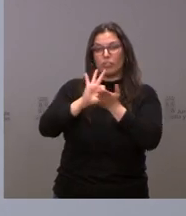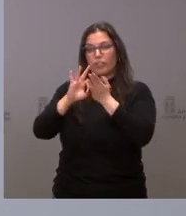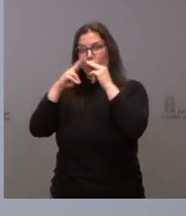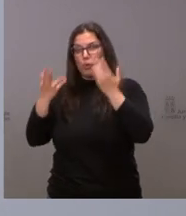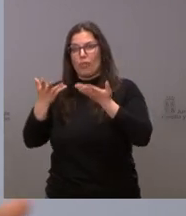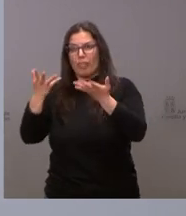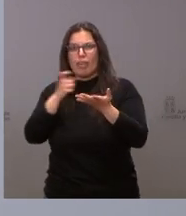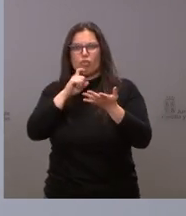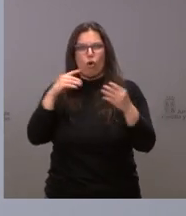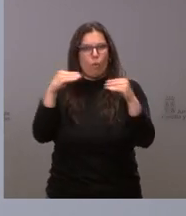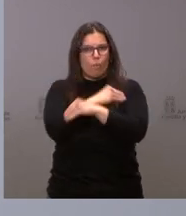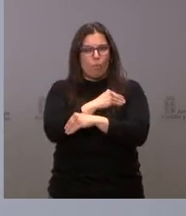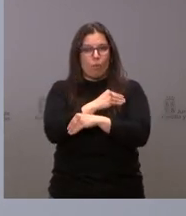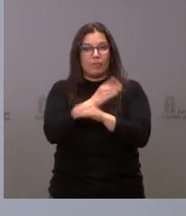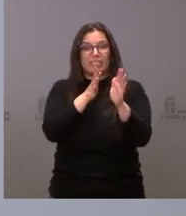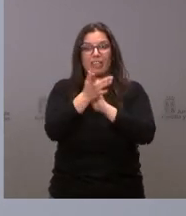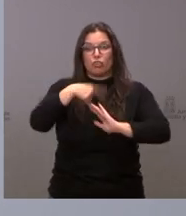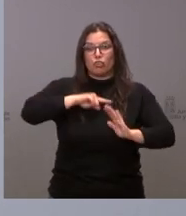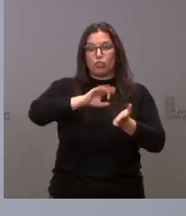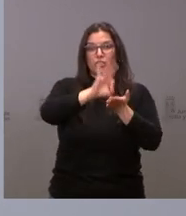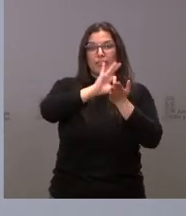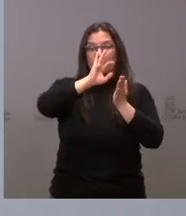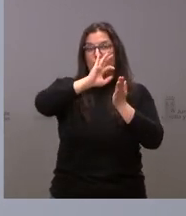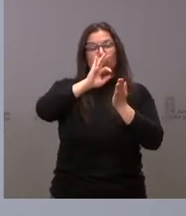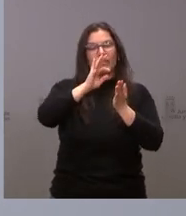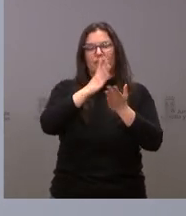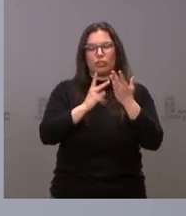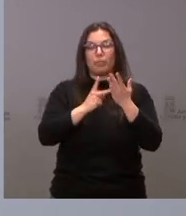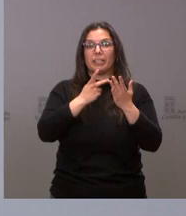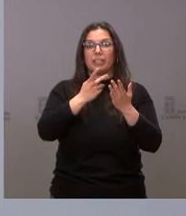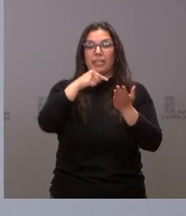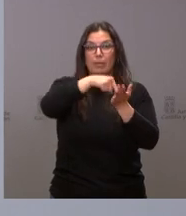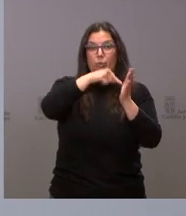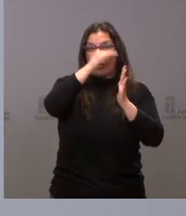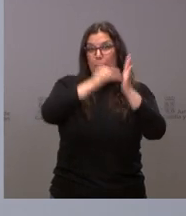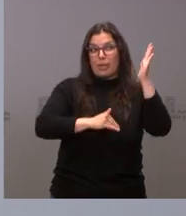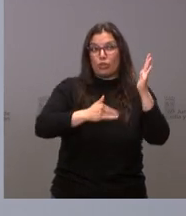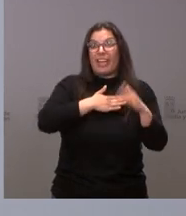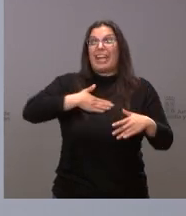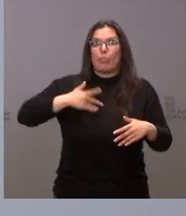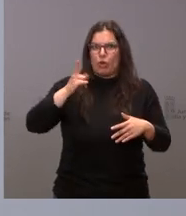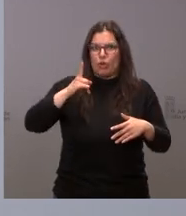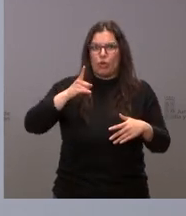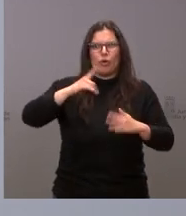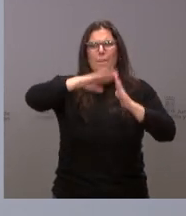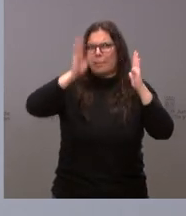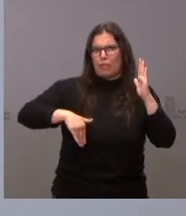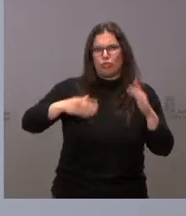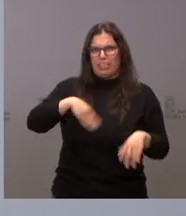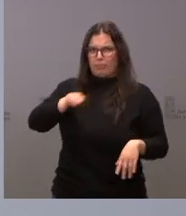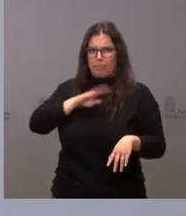no es que aspiremos a estar entre las comunidades con menos impuestos es que ya estamos según el último informe de competitividad